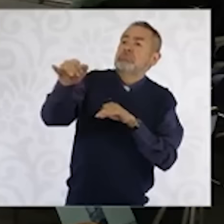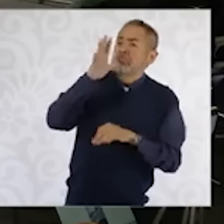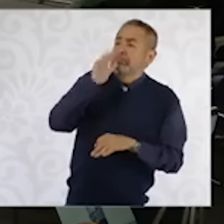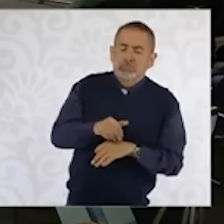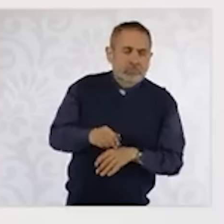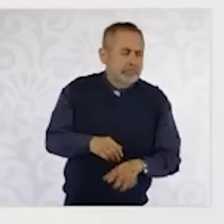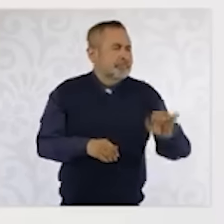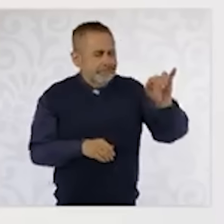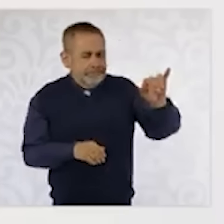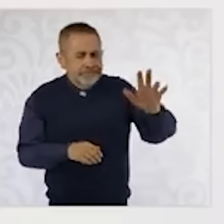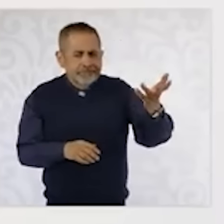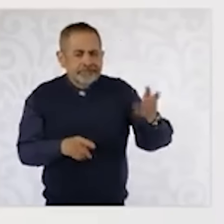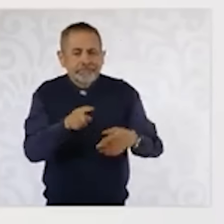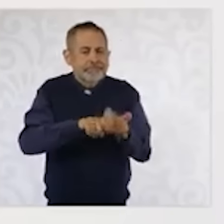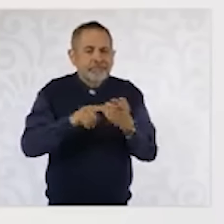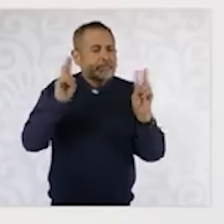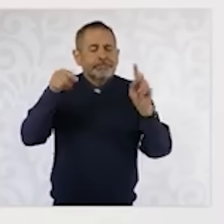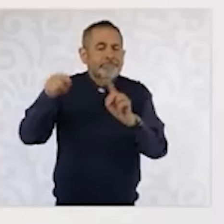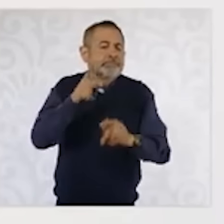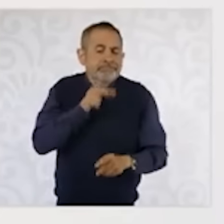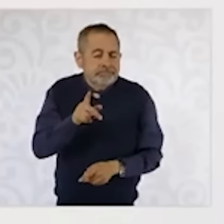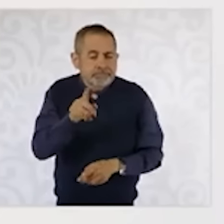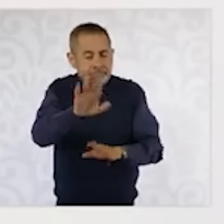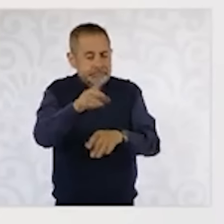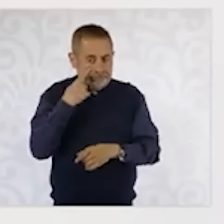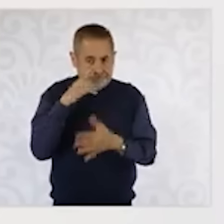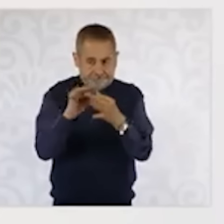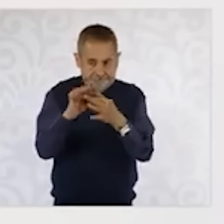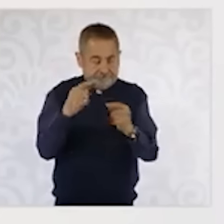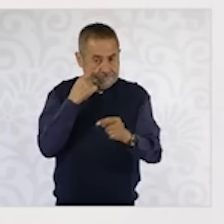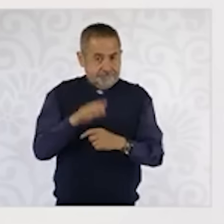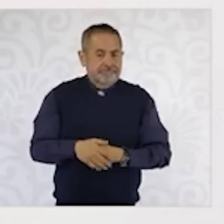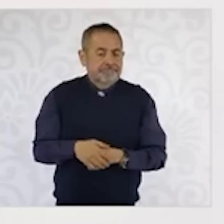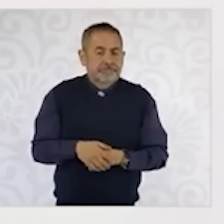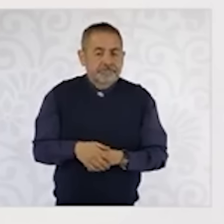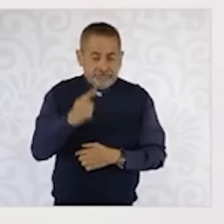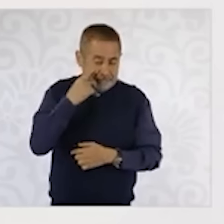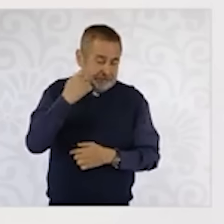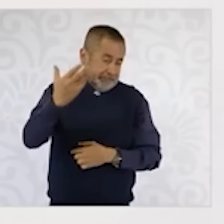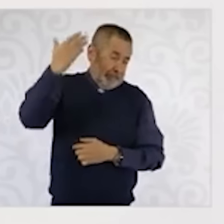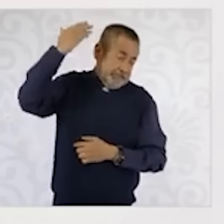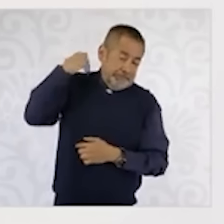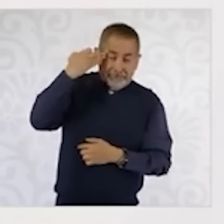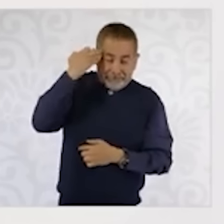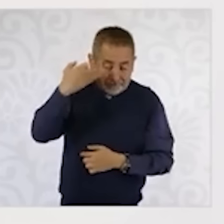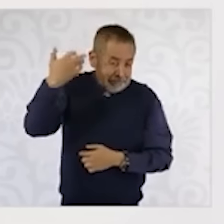Te digo, ya ni siquiera es el tema del petróleo. O México llegó a... En la época de Fox,